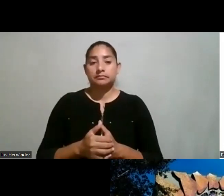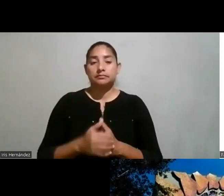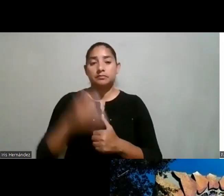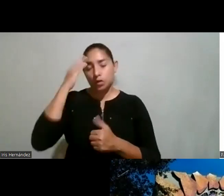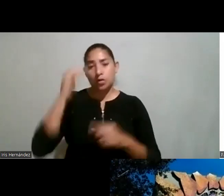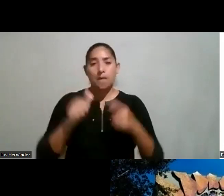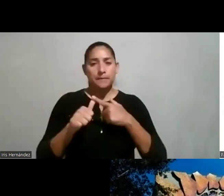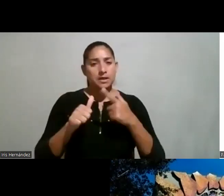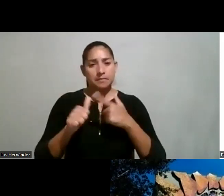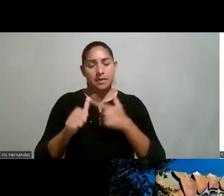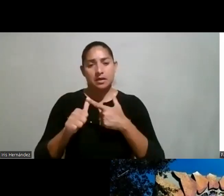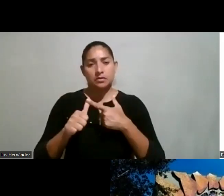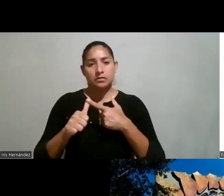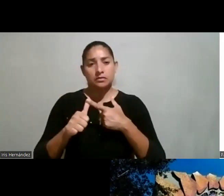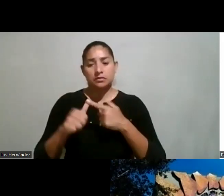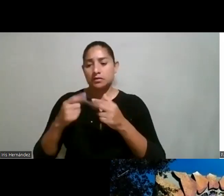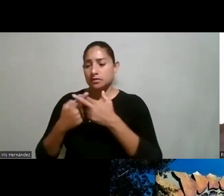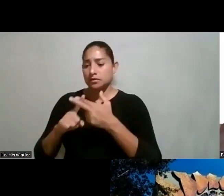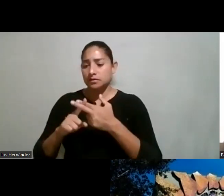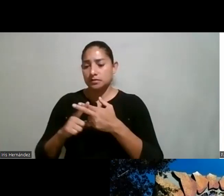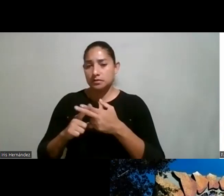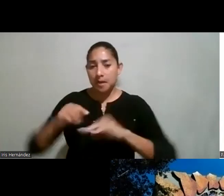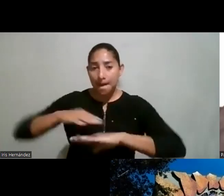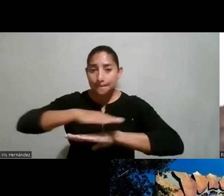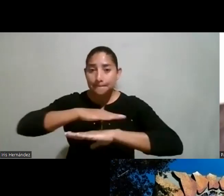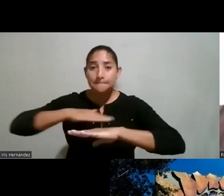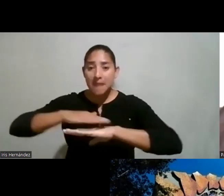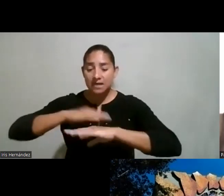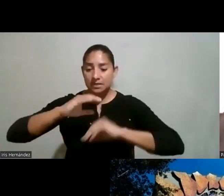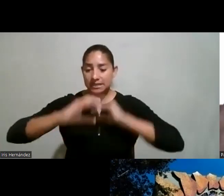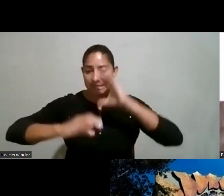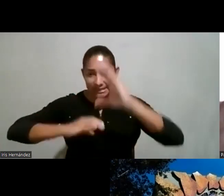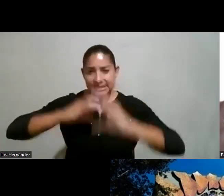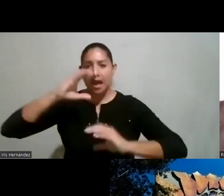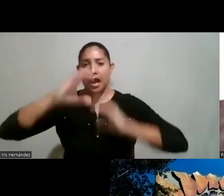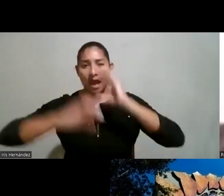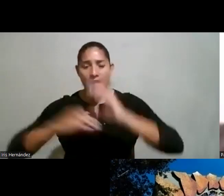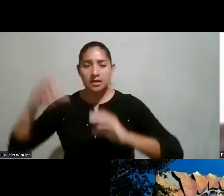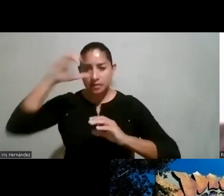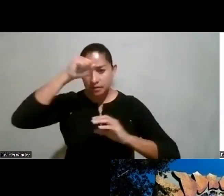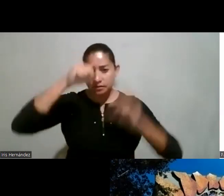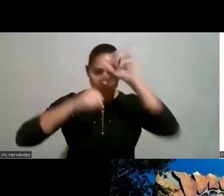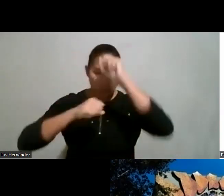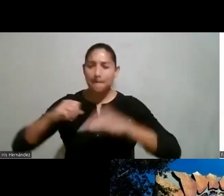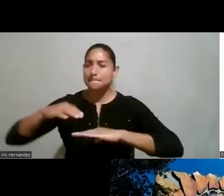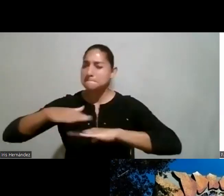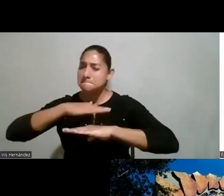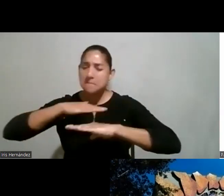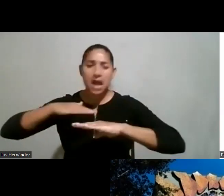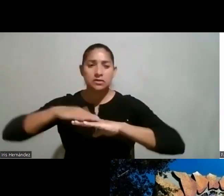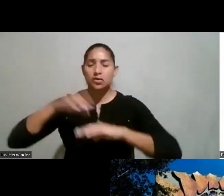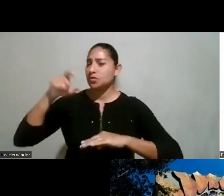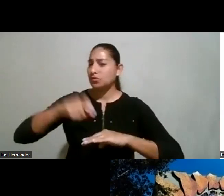primer lugar digamos los principios que están viendo al menos lo que es ciencias ese tipo de conceptos base ustedes no